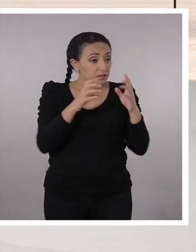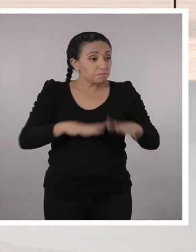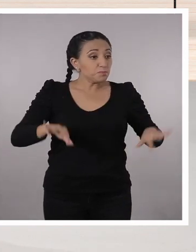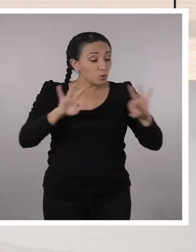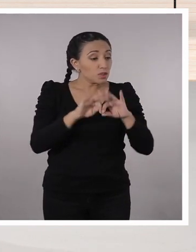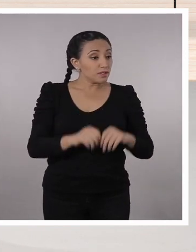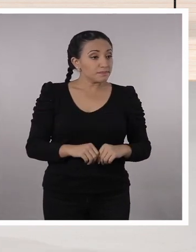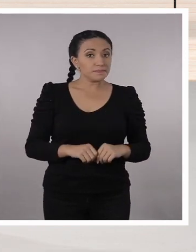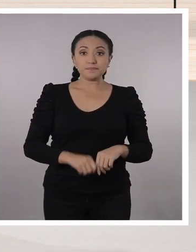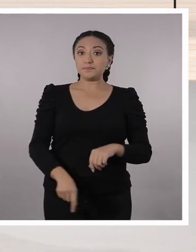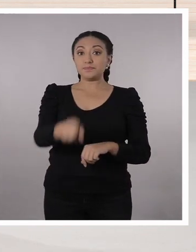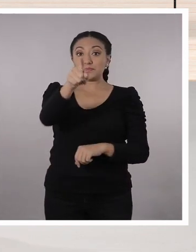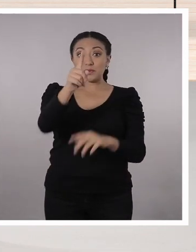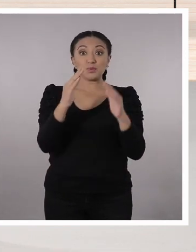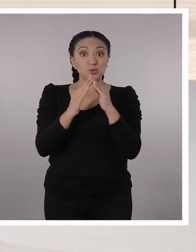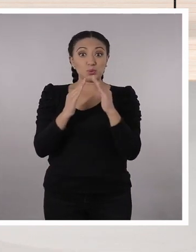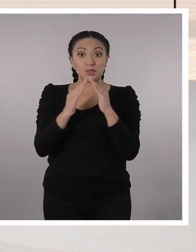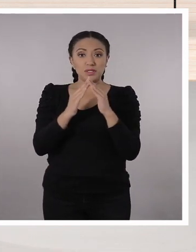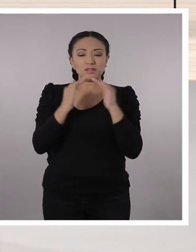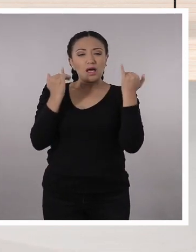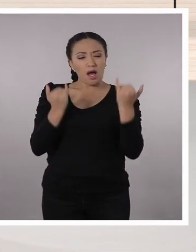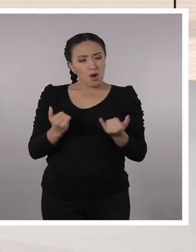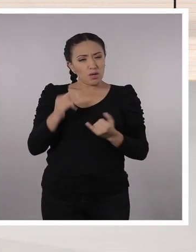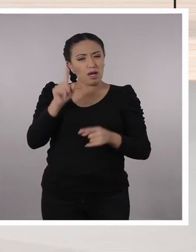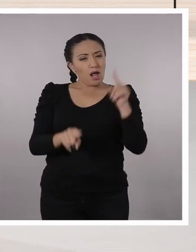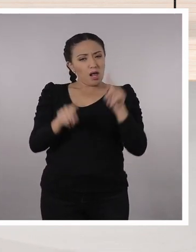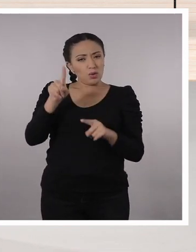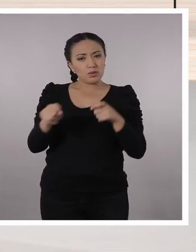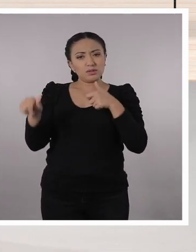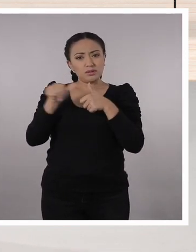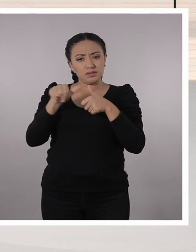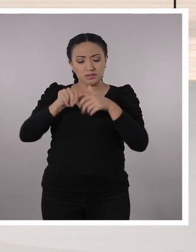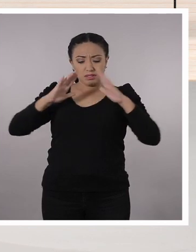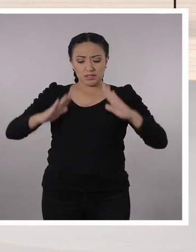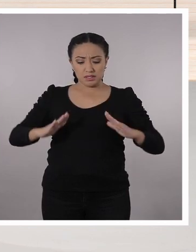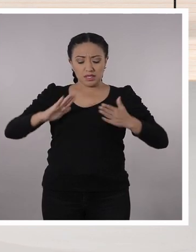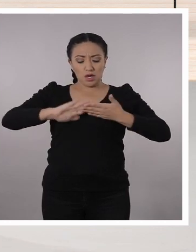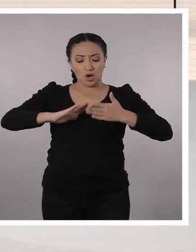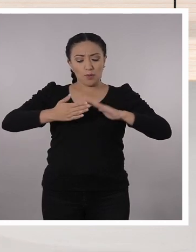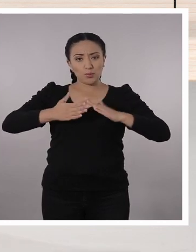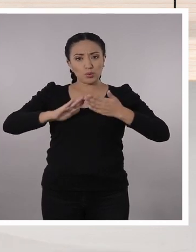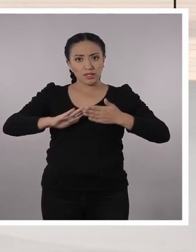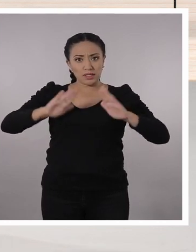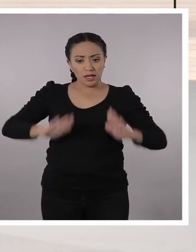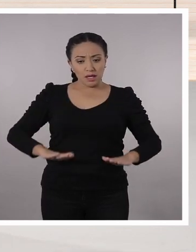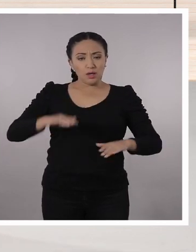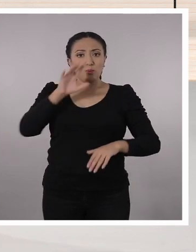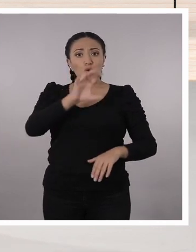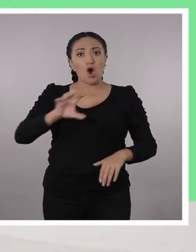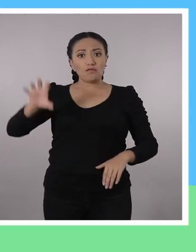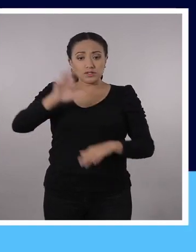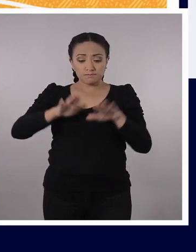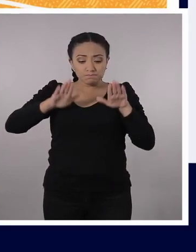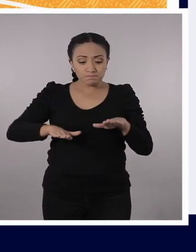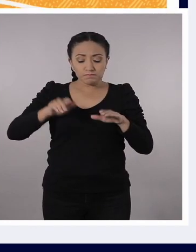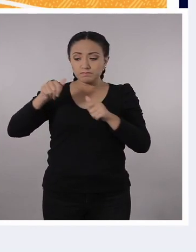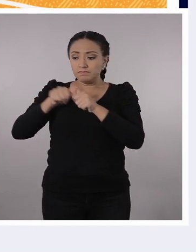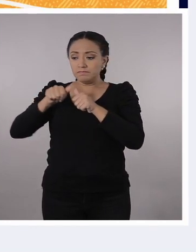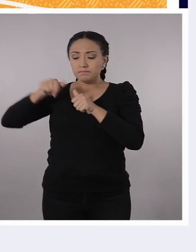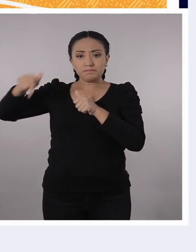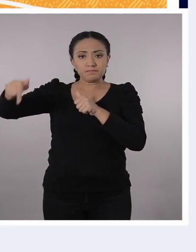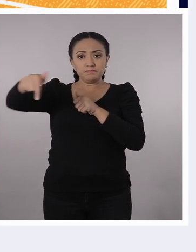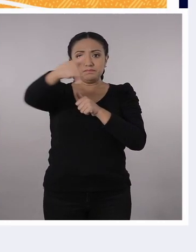Quiero que en este momento ustedes en sus casas también identifiquen algunas zonas protegidas cercanas a su comunidad o a su provincia. Seguramente hay